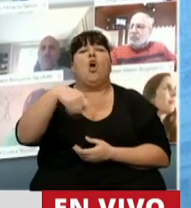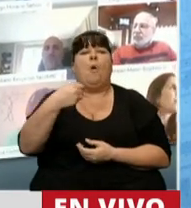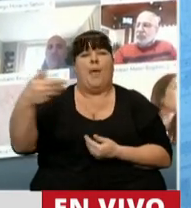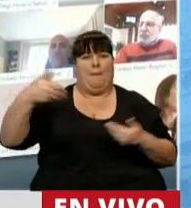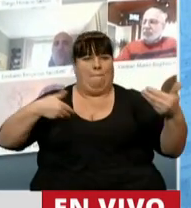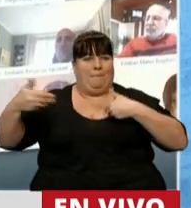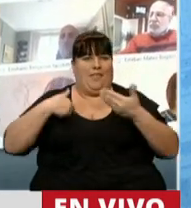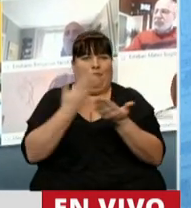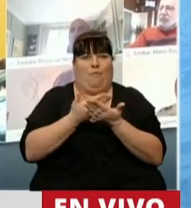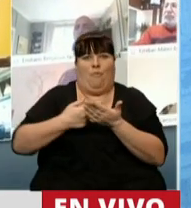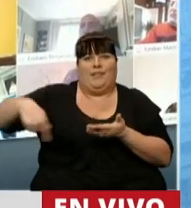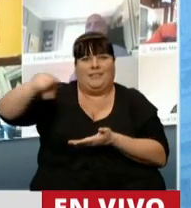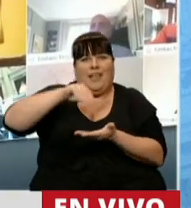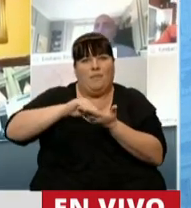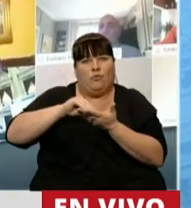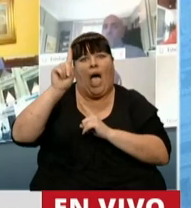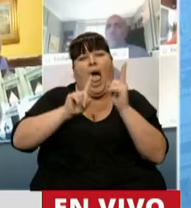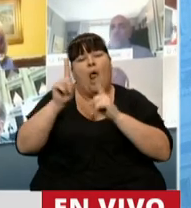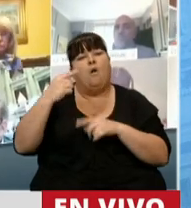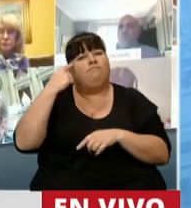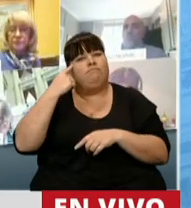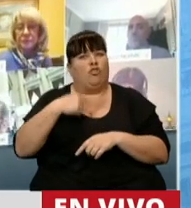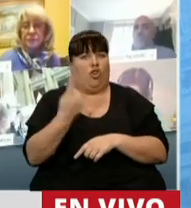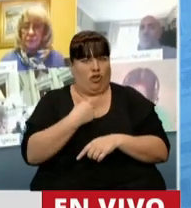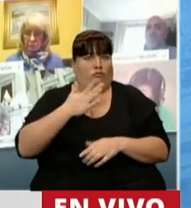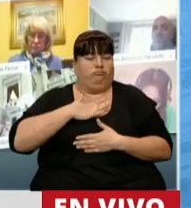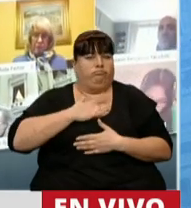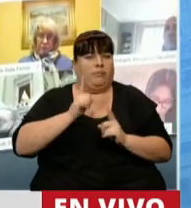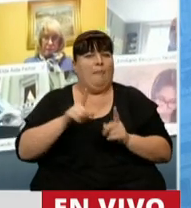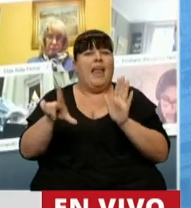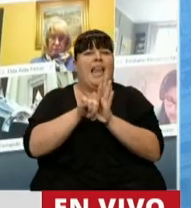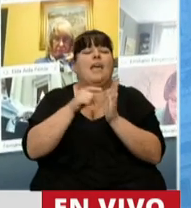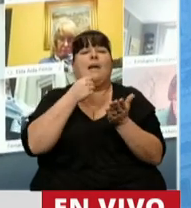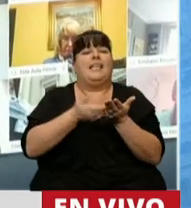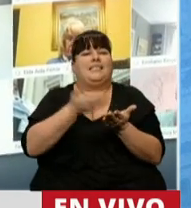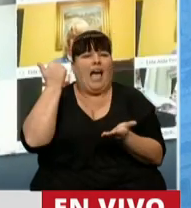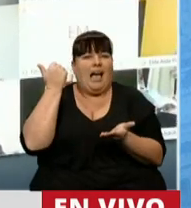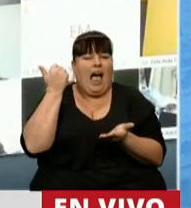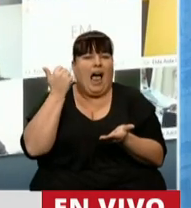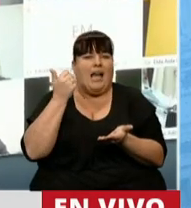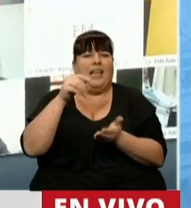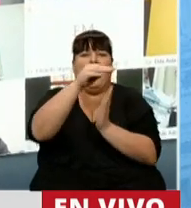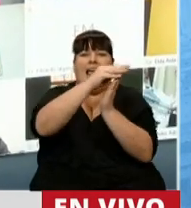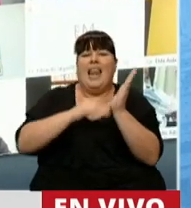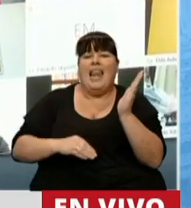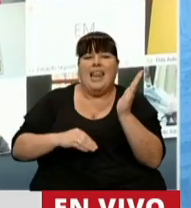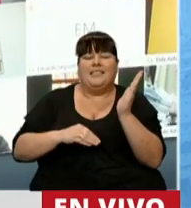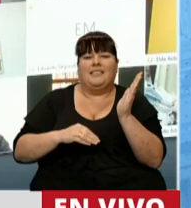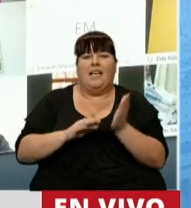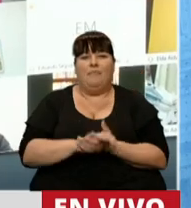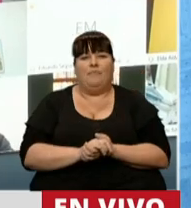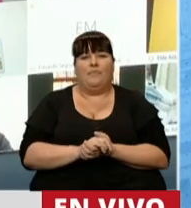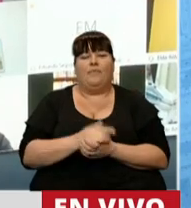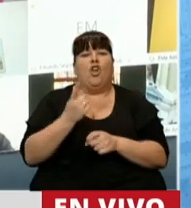pedidos que nos han hecho algunos de una reflexión nuestra propia como la es de eliminar de la lista de los